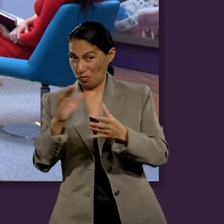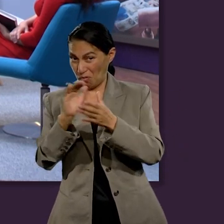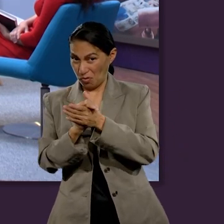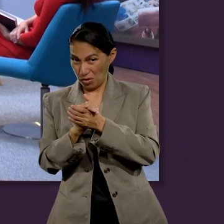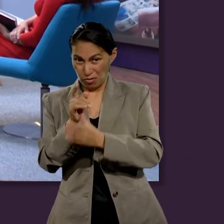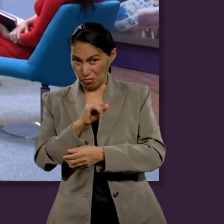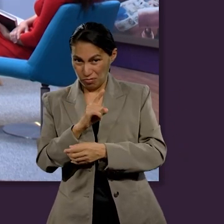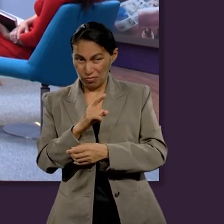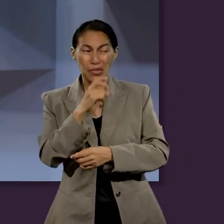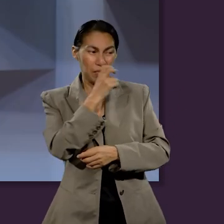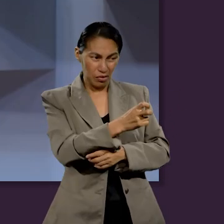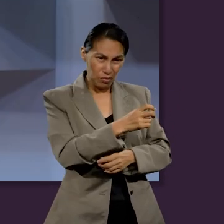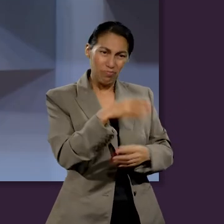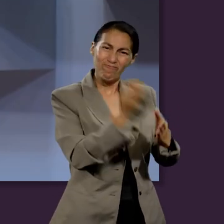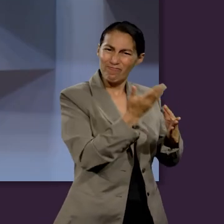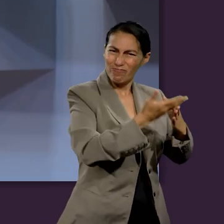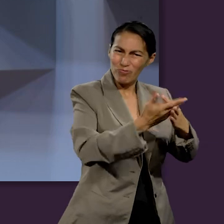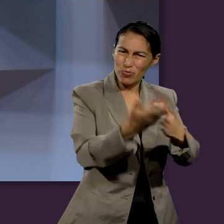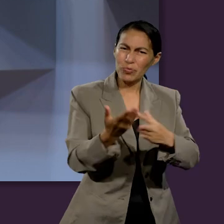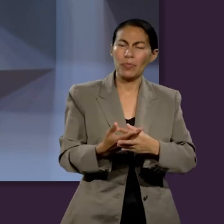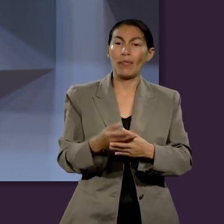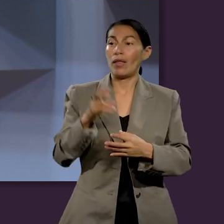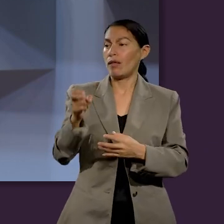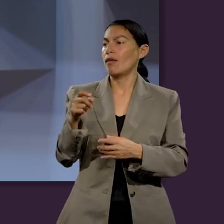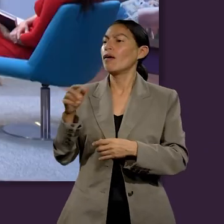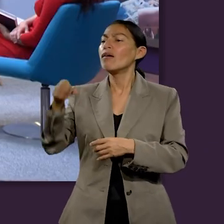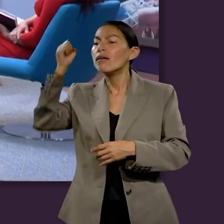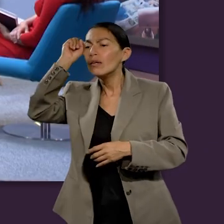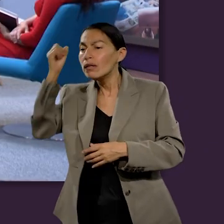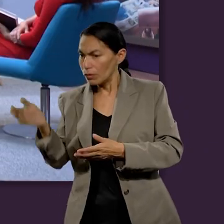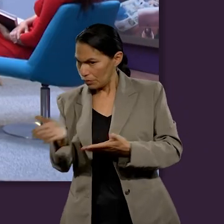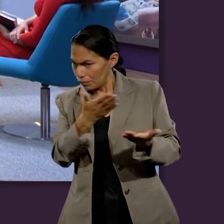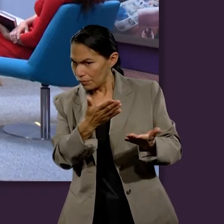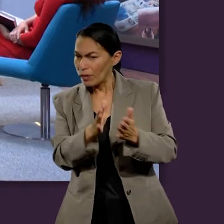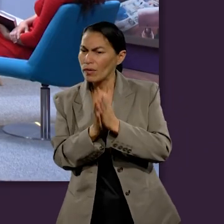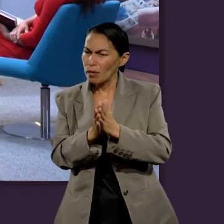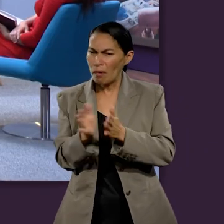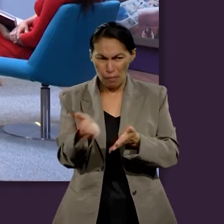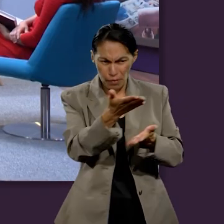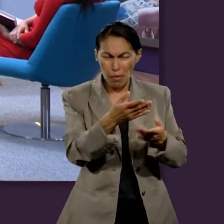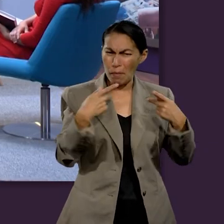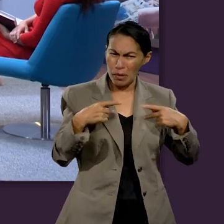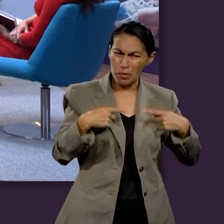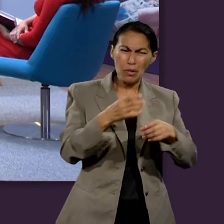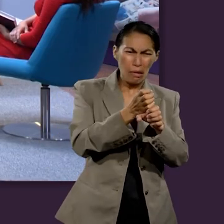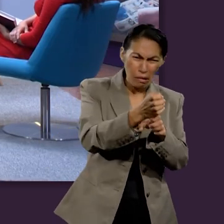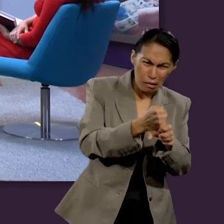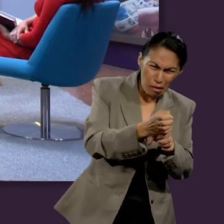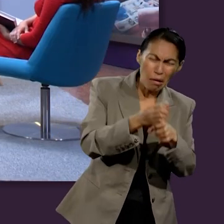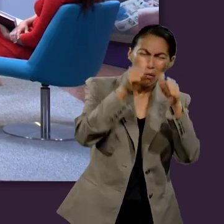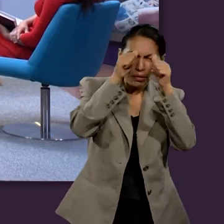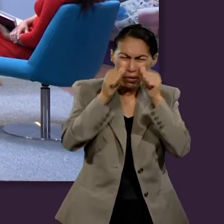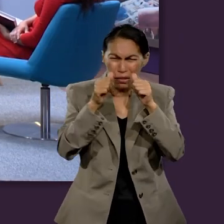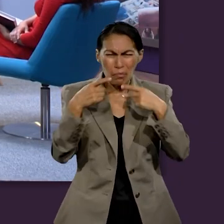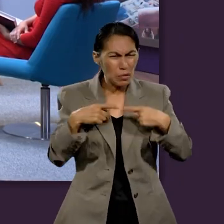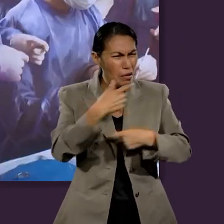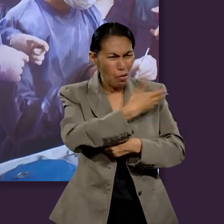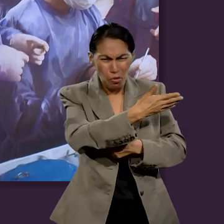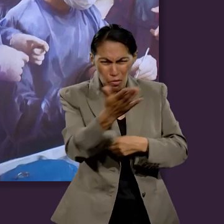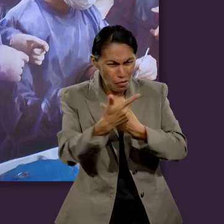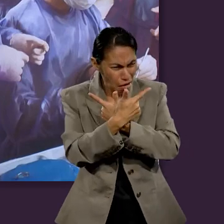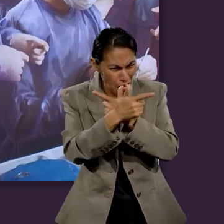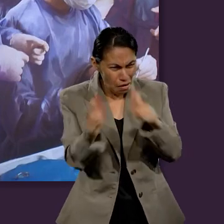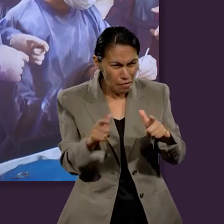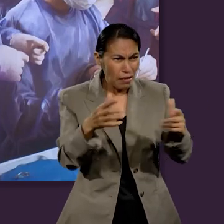boda. Y en ese momento pide a sus siervos que vayan por los caminos y recojan a los esclavos, a los ciegos,